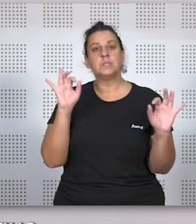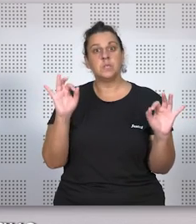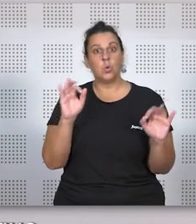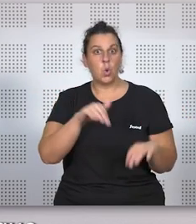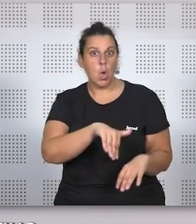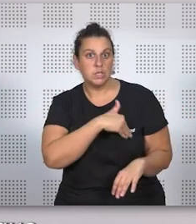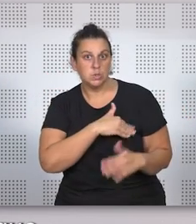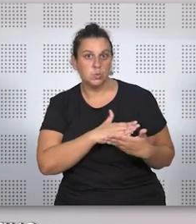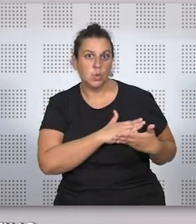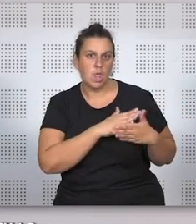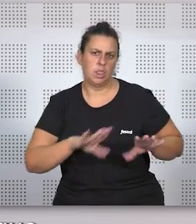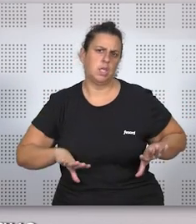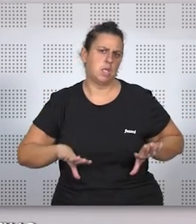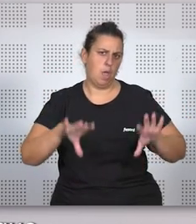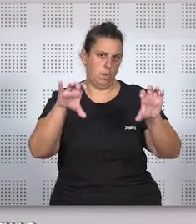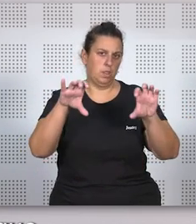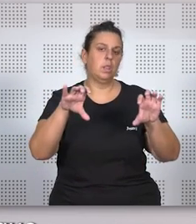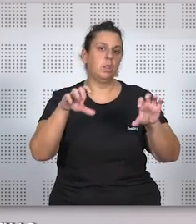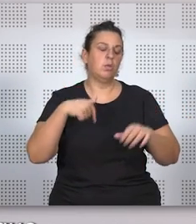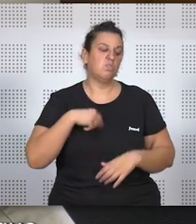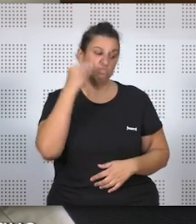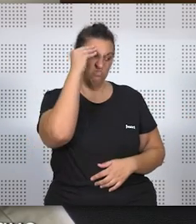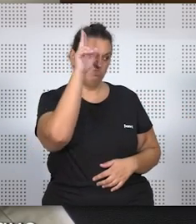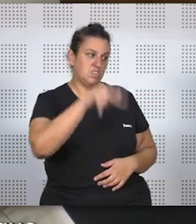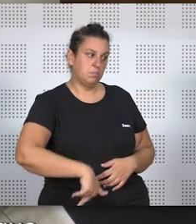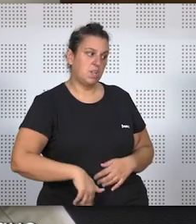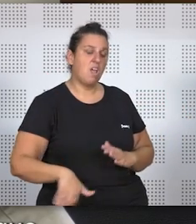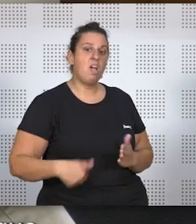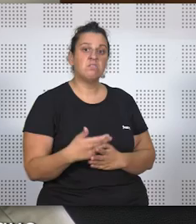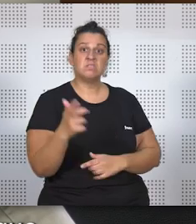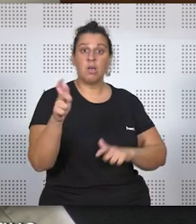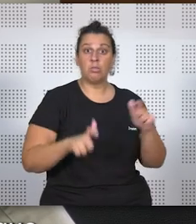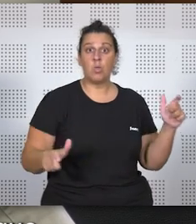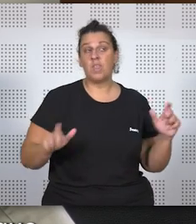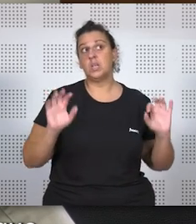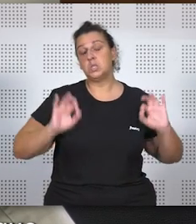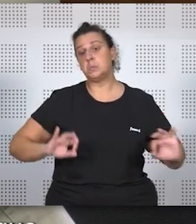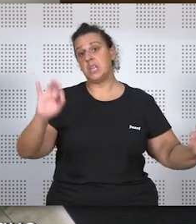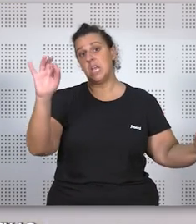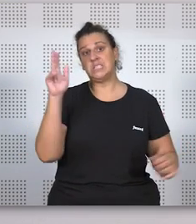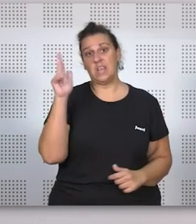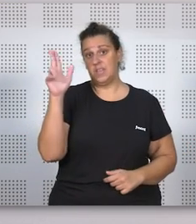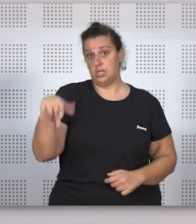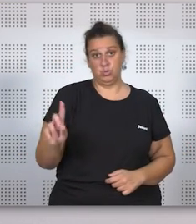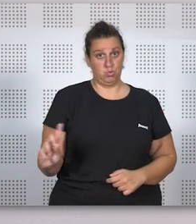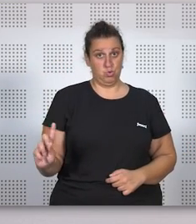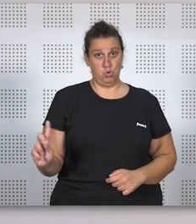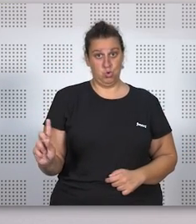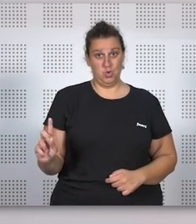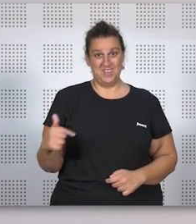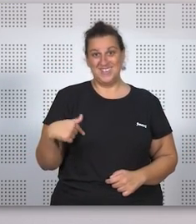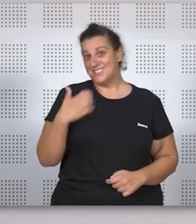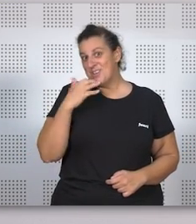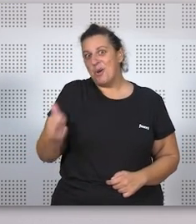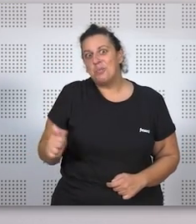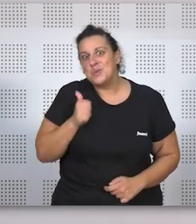estudiantado habrá aprendido. Espero que sí. Y yo creo que incluso los ciudadanos que no sean especialistas en Derecho, si tienes